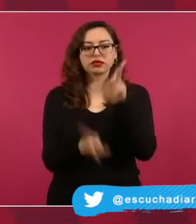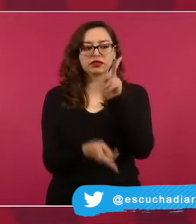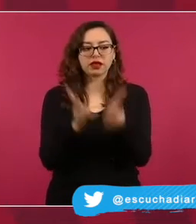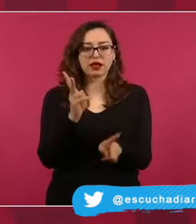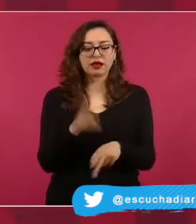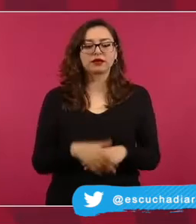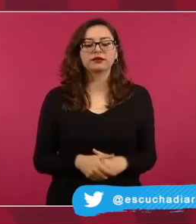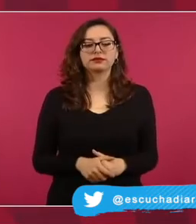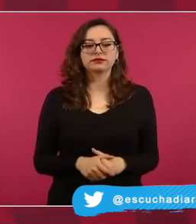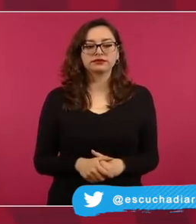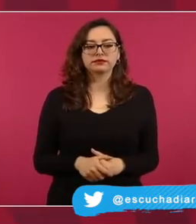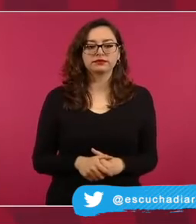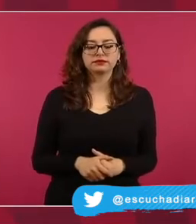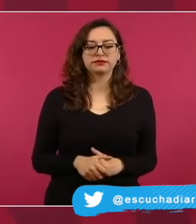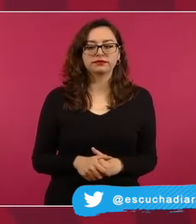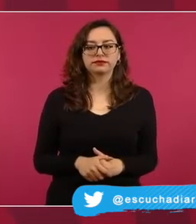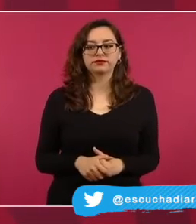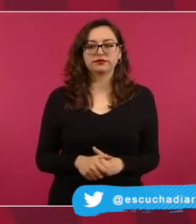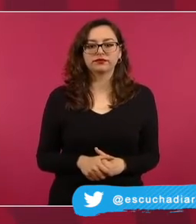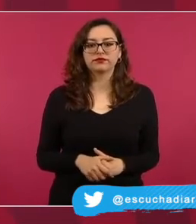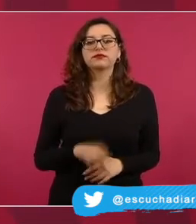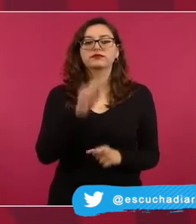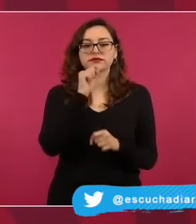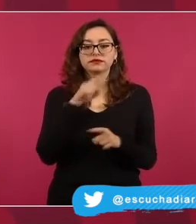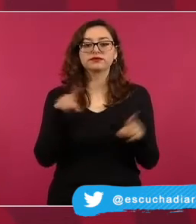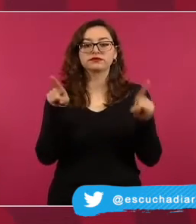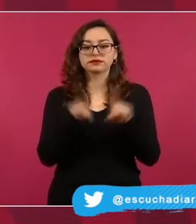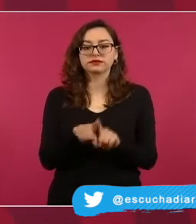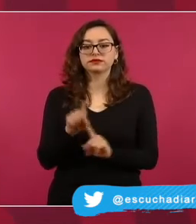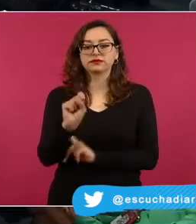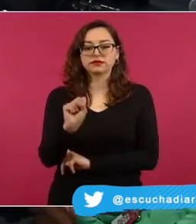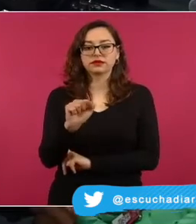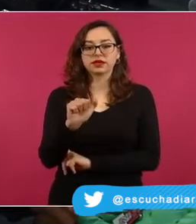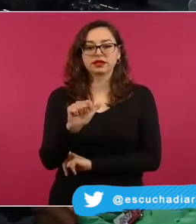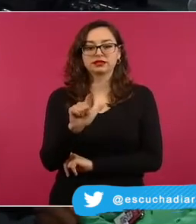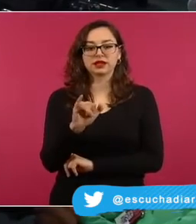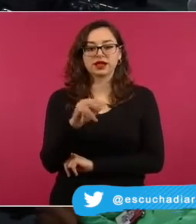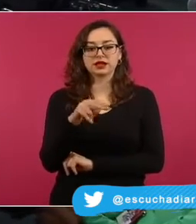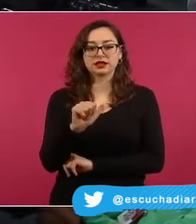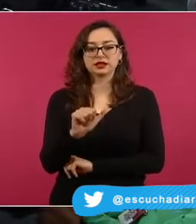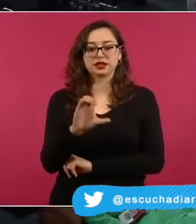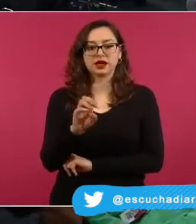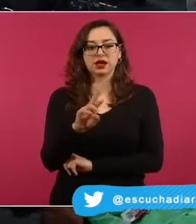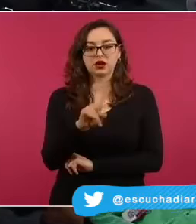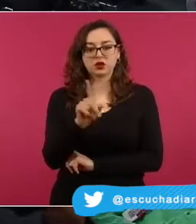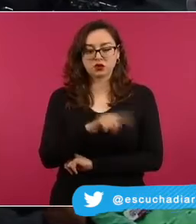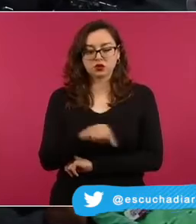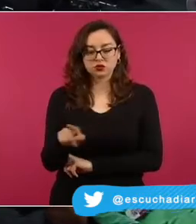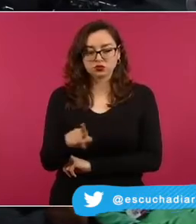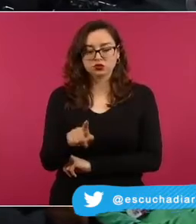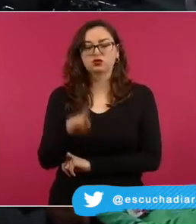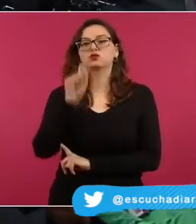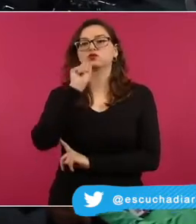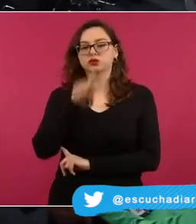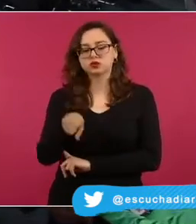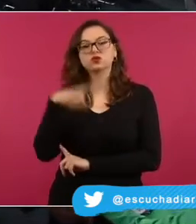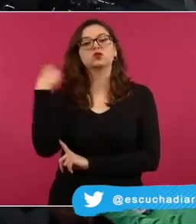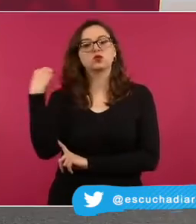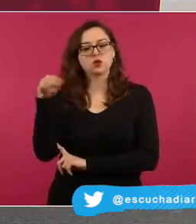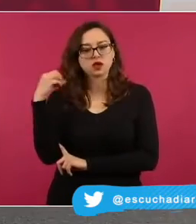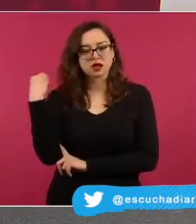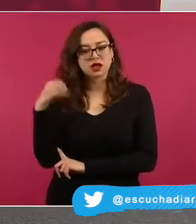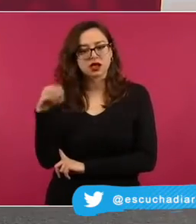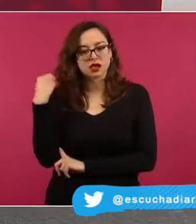y también en salinacruz y luego al día siguiente también en oaxaca